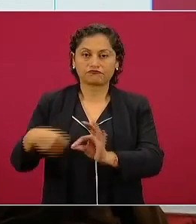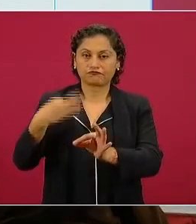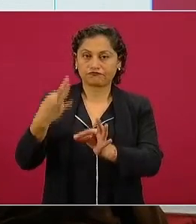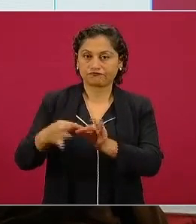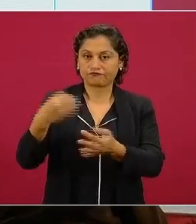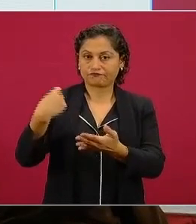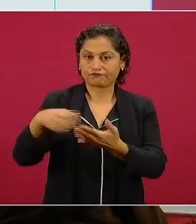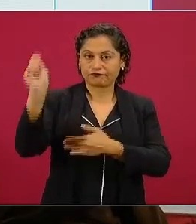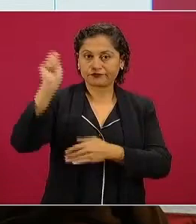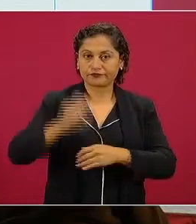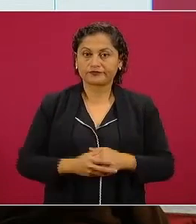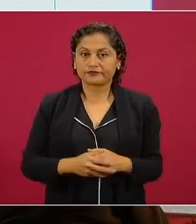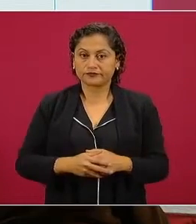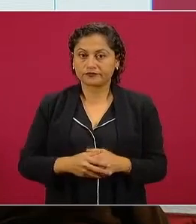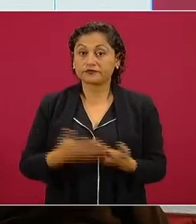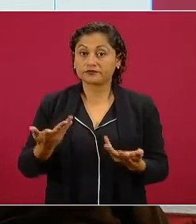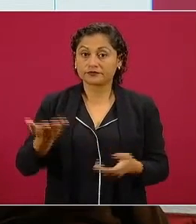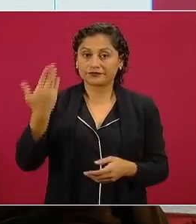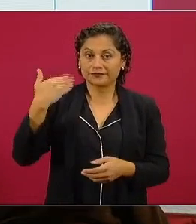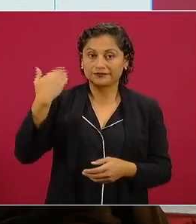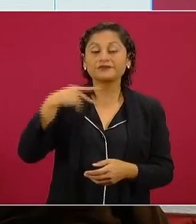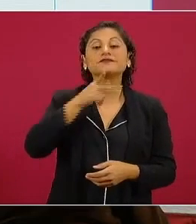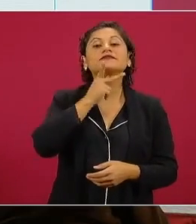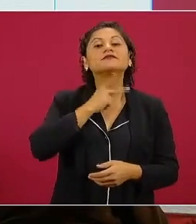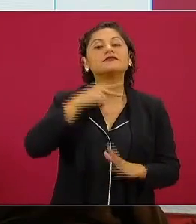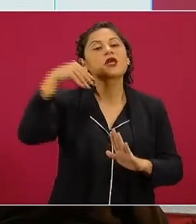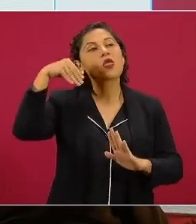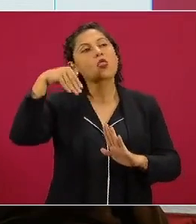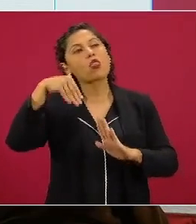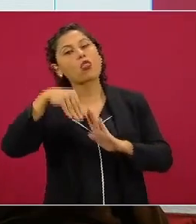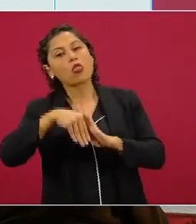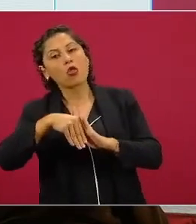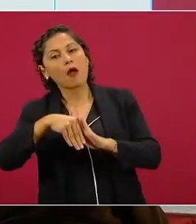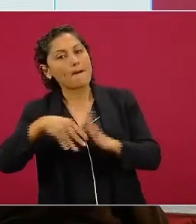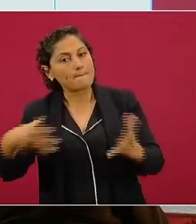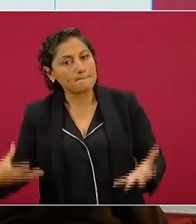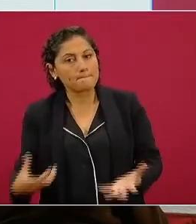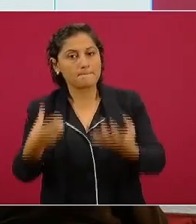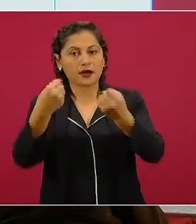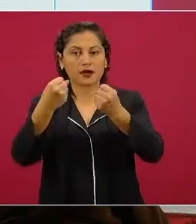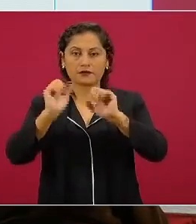se detuvo la caída en la producción de petróleo y